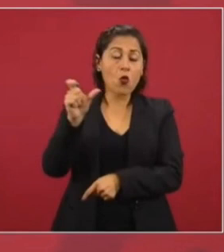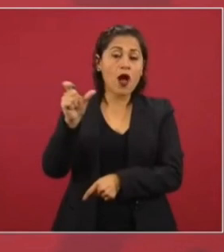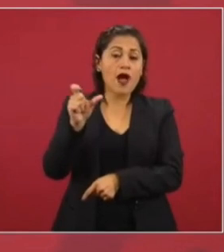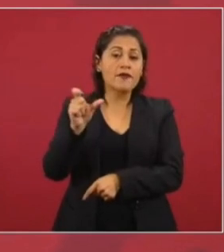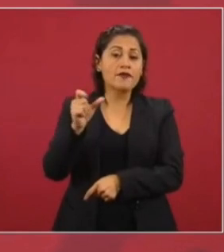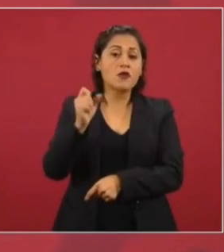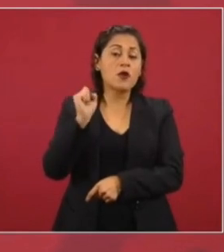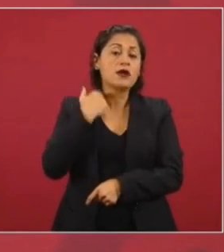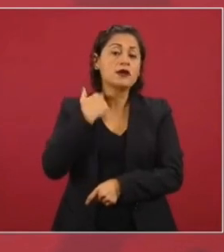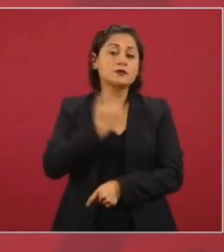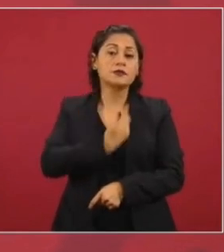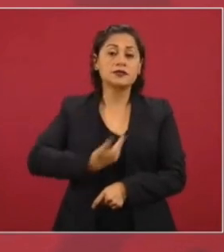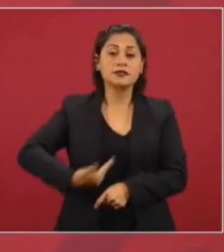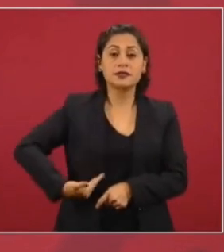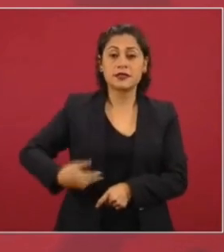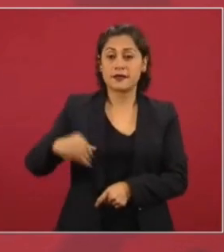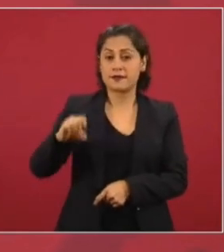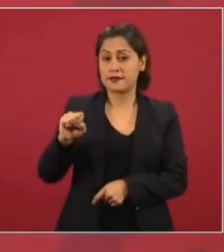Gortagui.